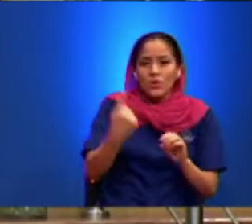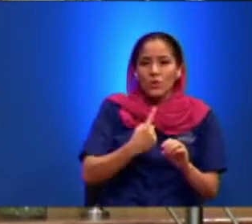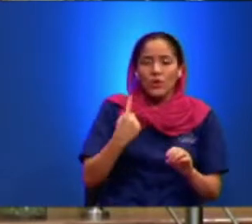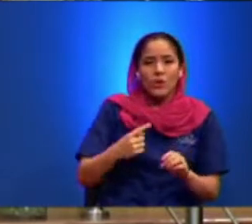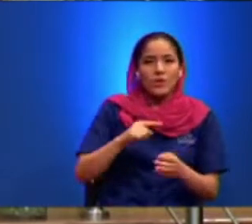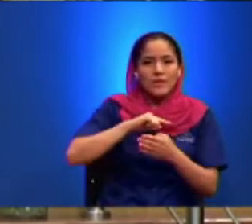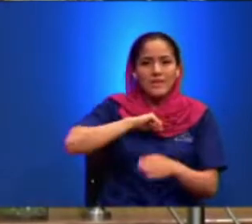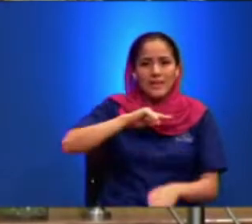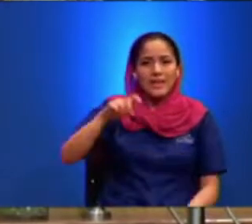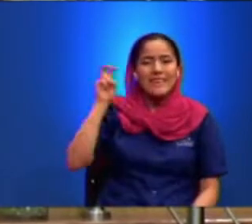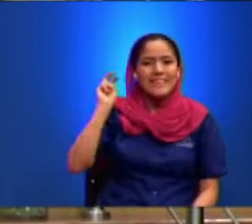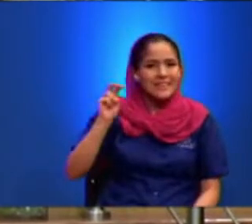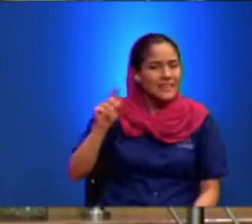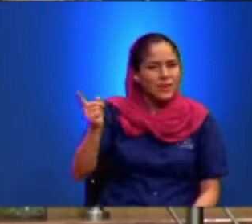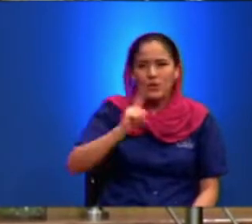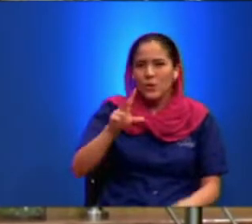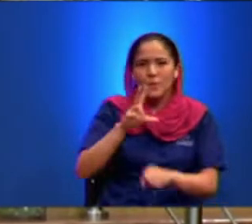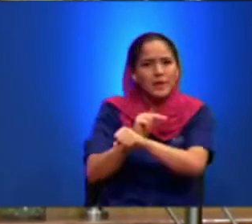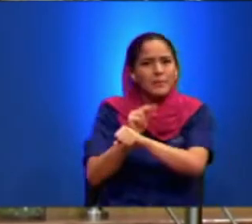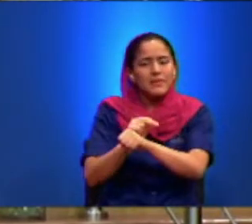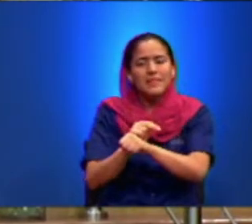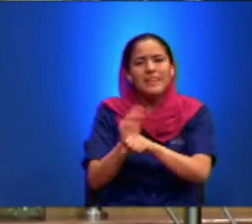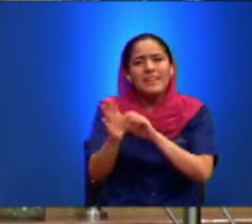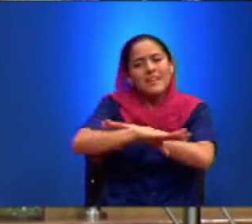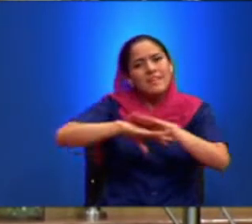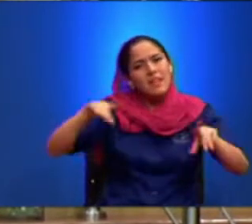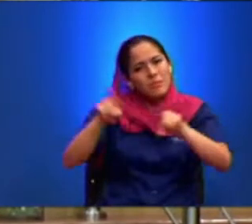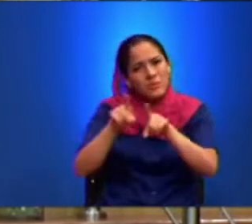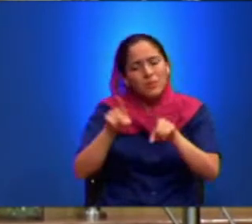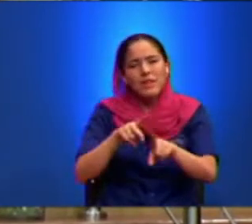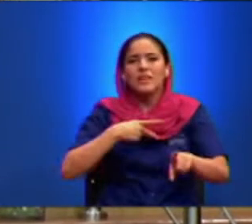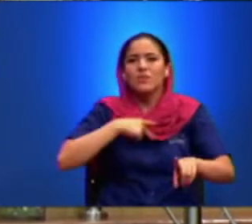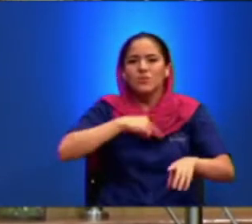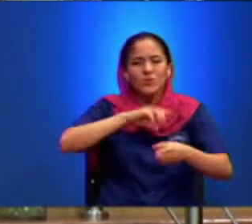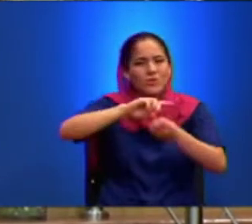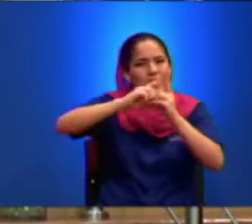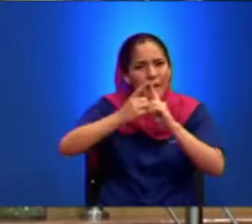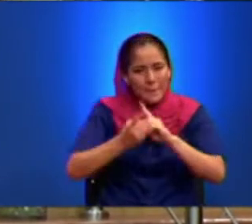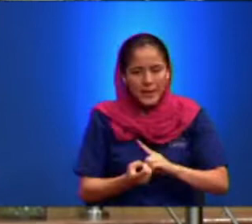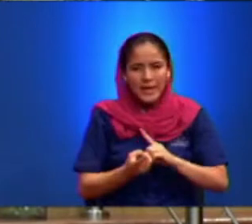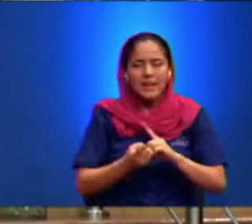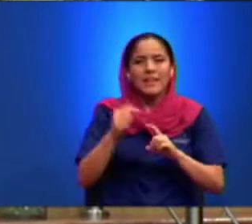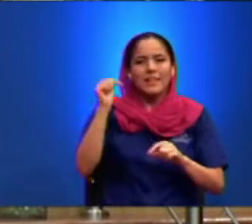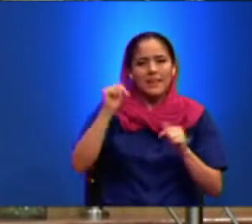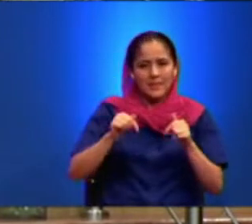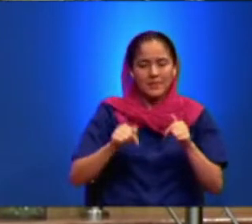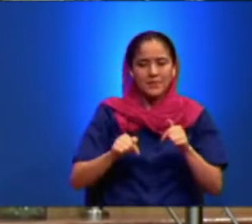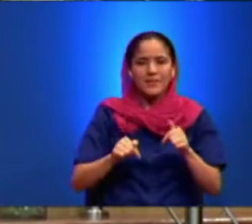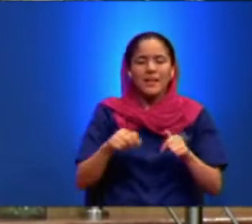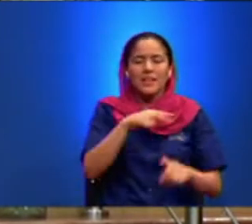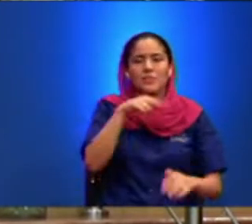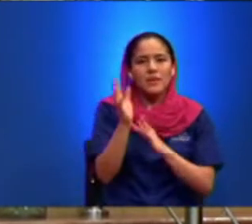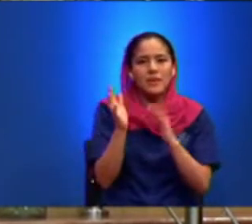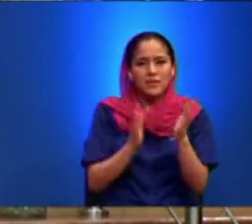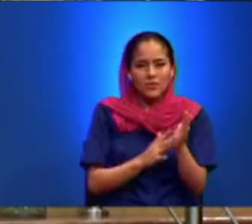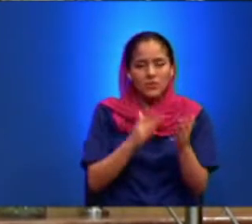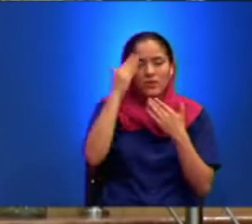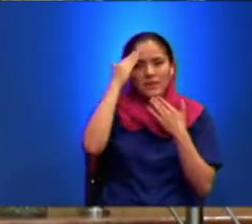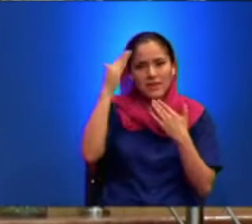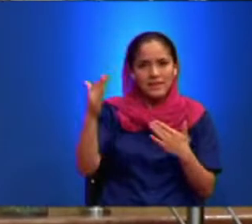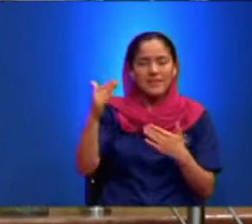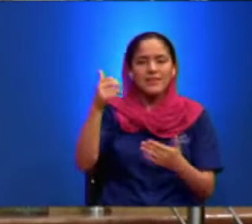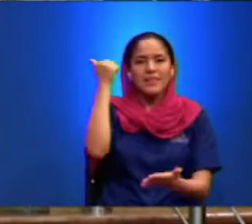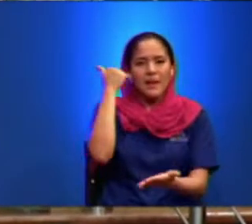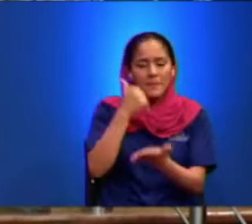salgamos igual, que salgamos cambiados de aquí Señor Gracias Padre, gracias Hijo y gracias Espíritu Santo,